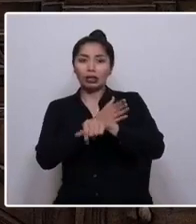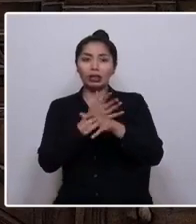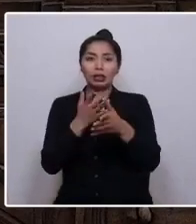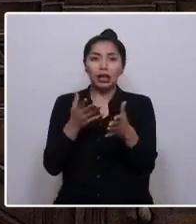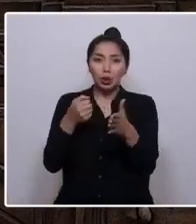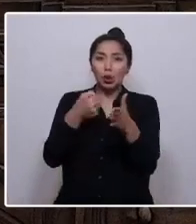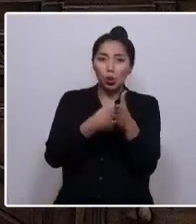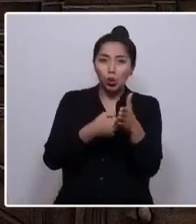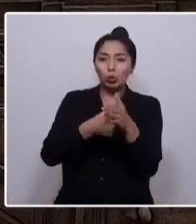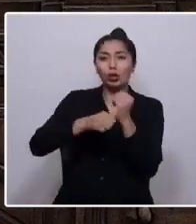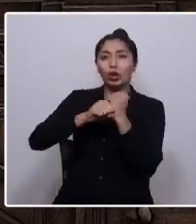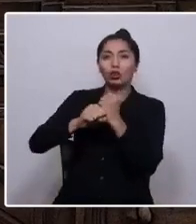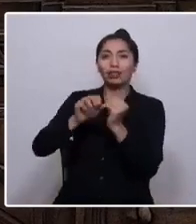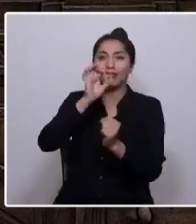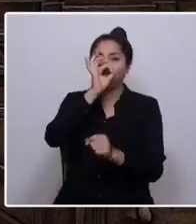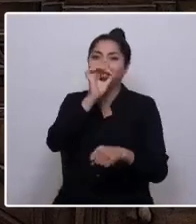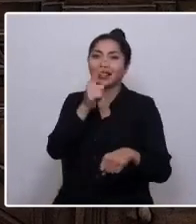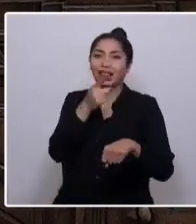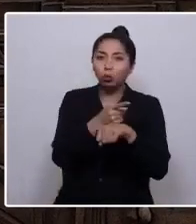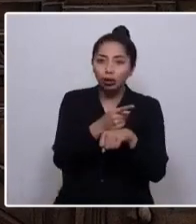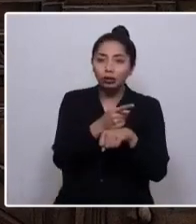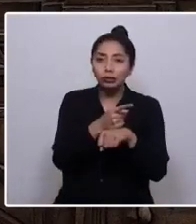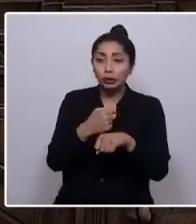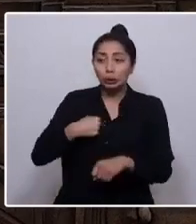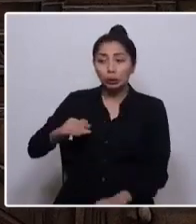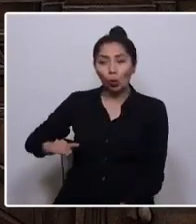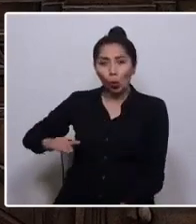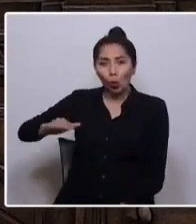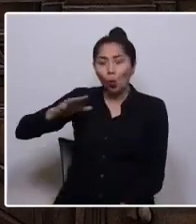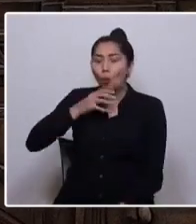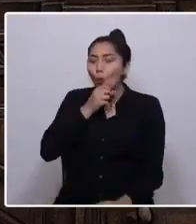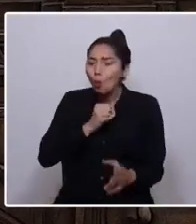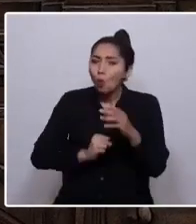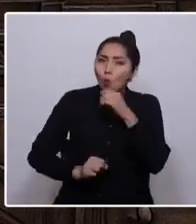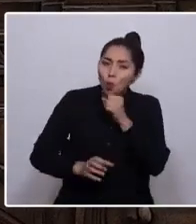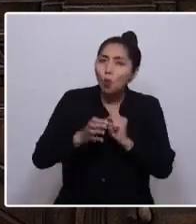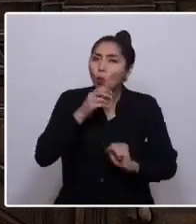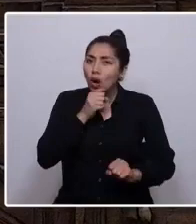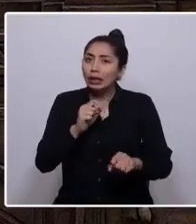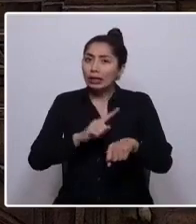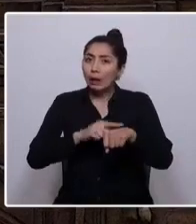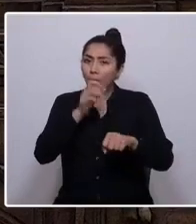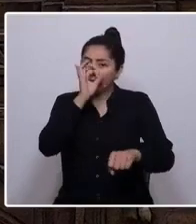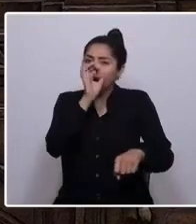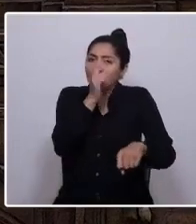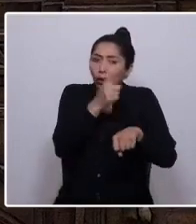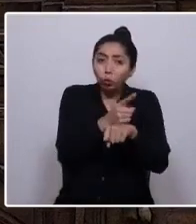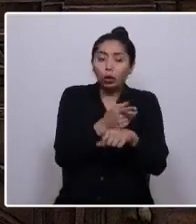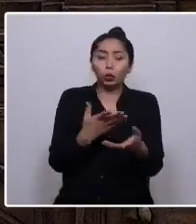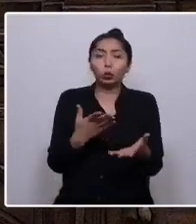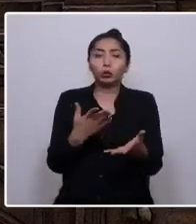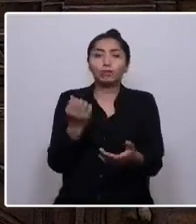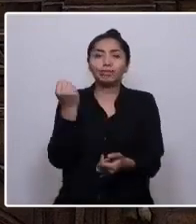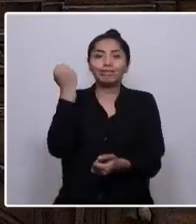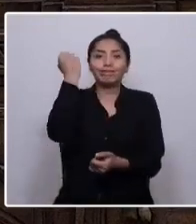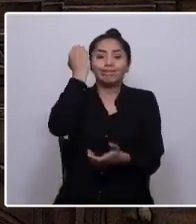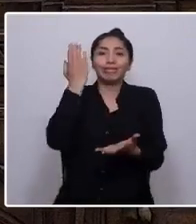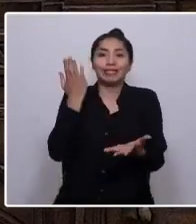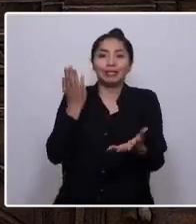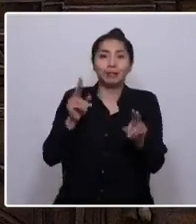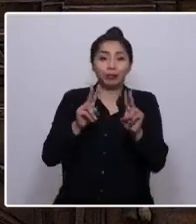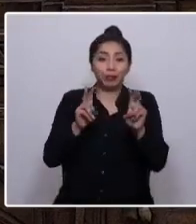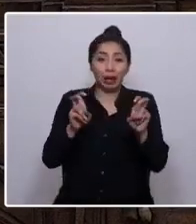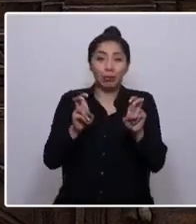la dictadura. Crecer y resistir en dictadura nos marcó un camino, el de las causas